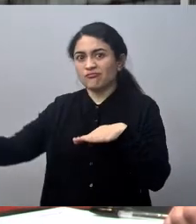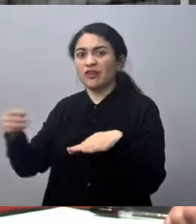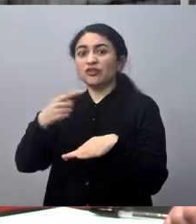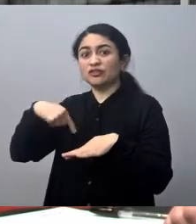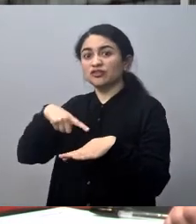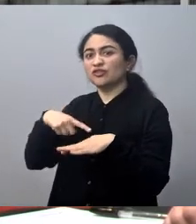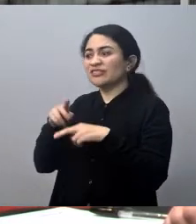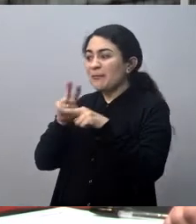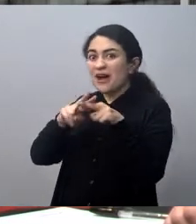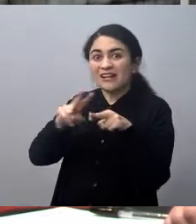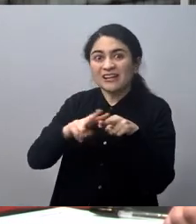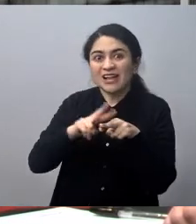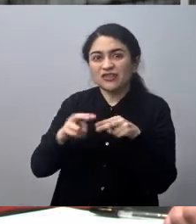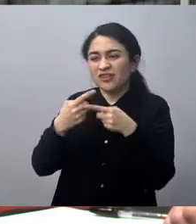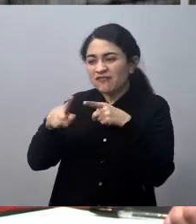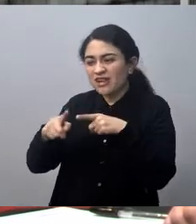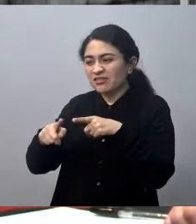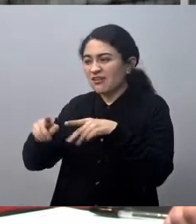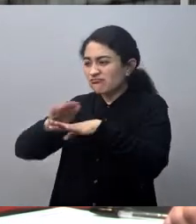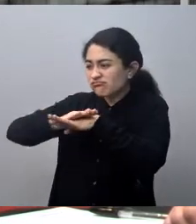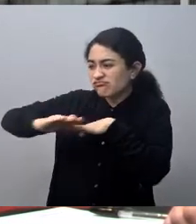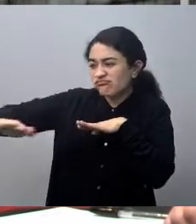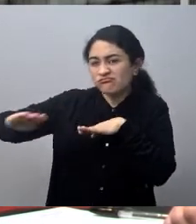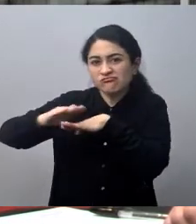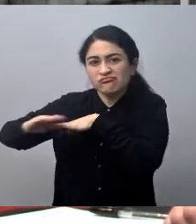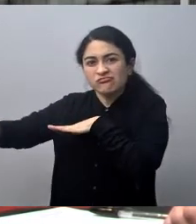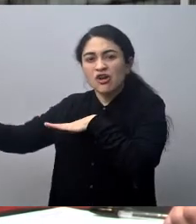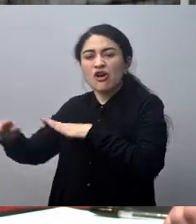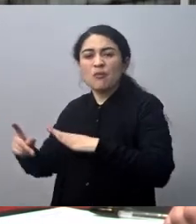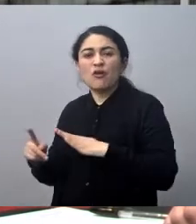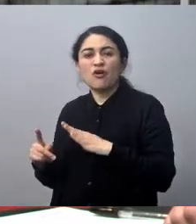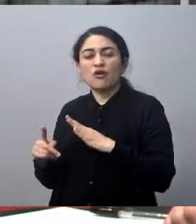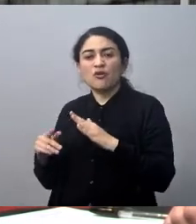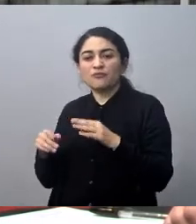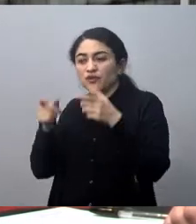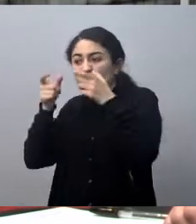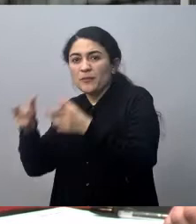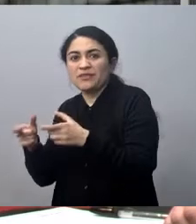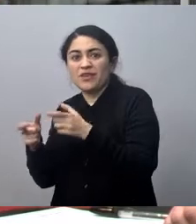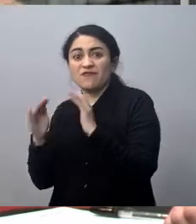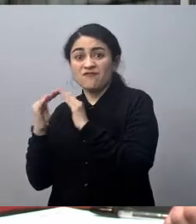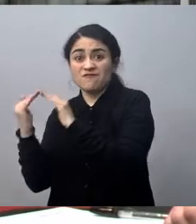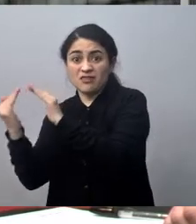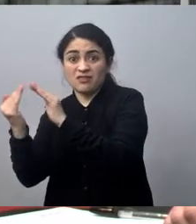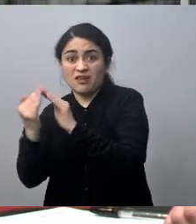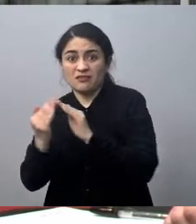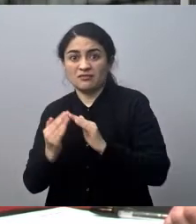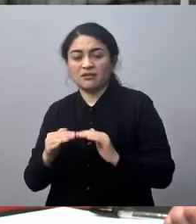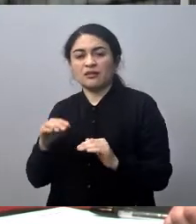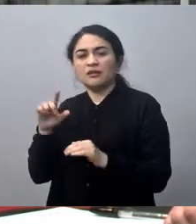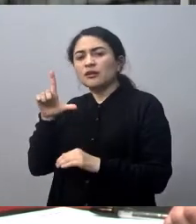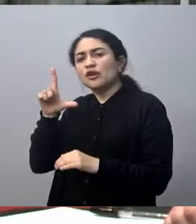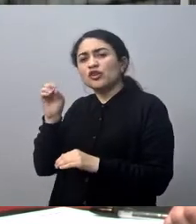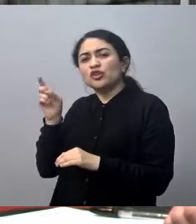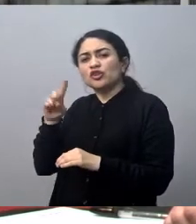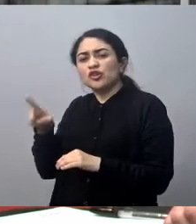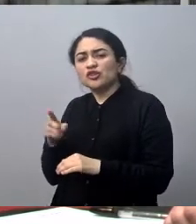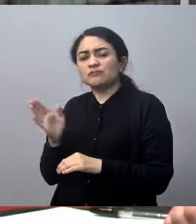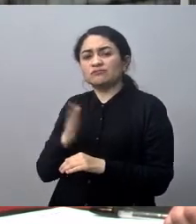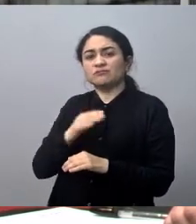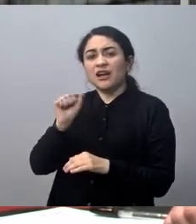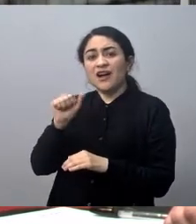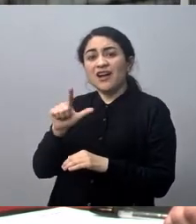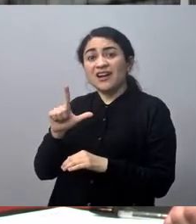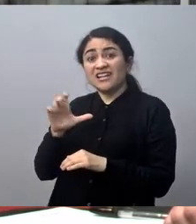de suelo para un tema de vivienda que es el Comité de los ALERSE, que esperamos resolverlo, estamos trabajando fuertemente eso y